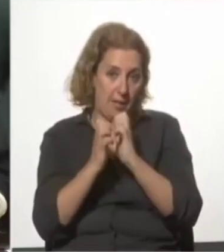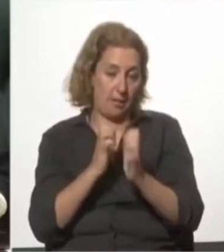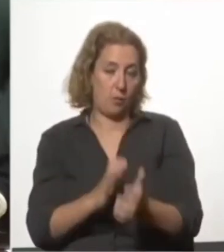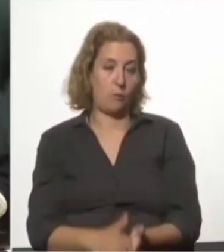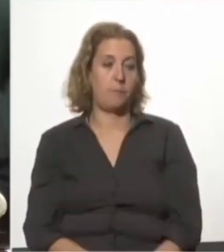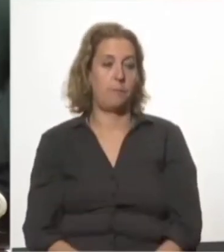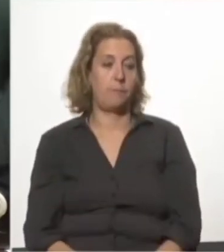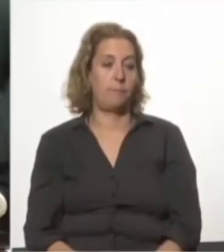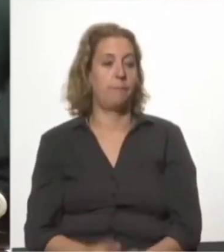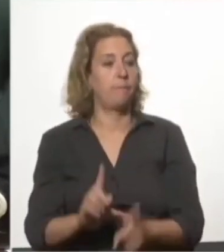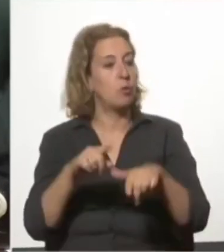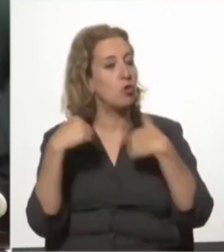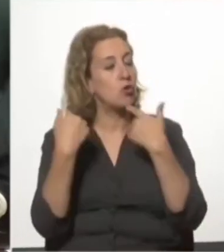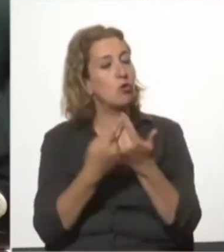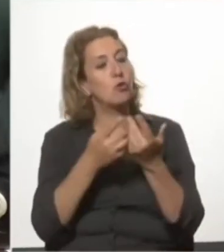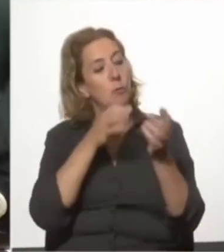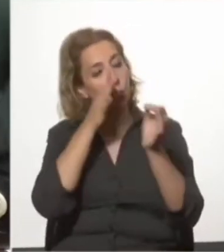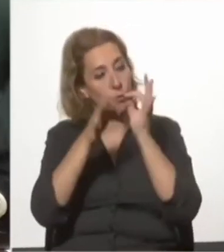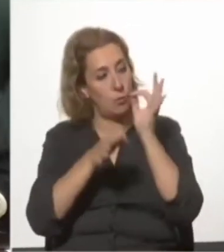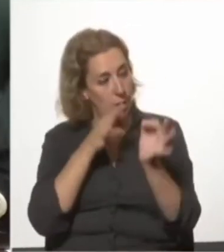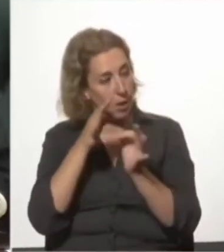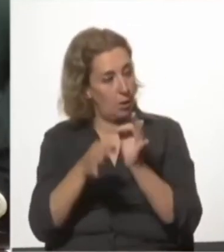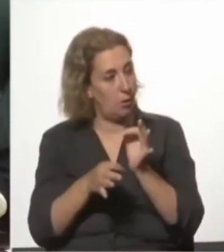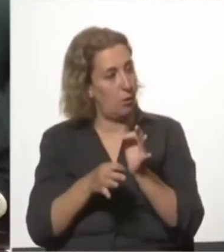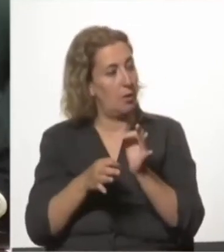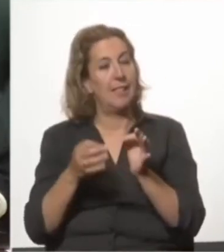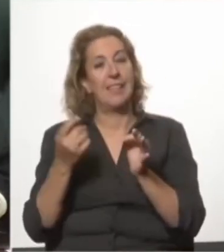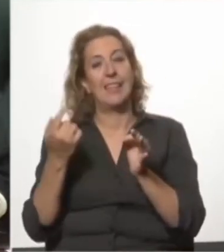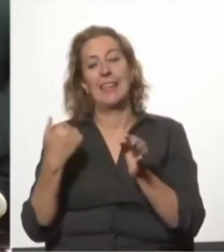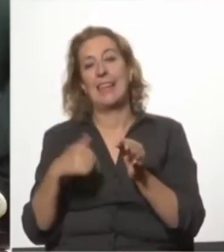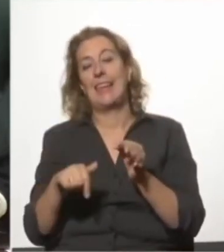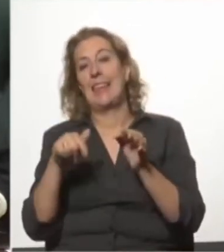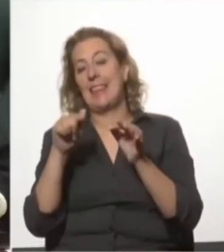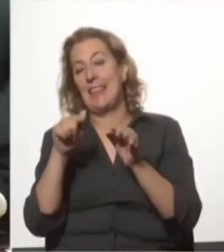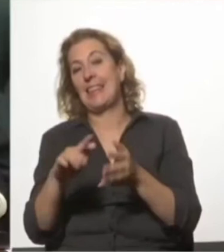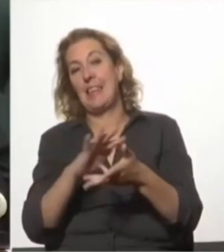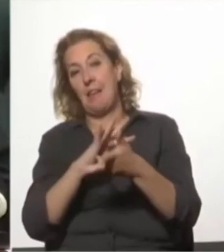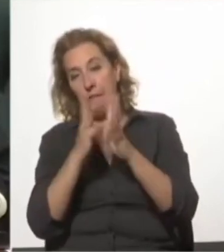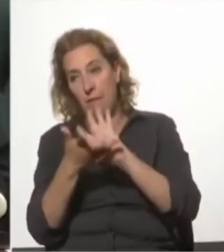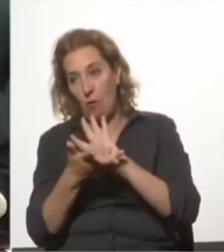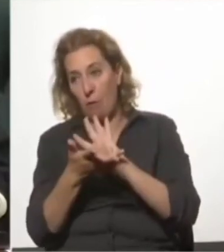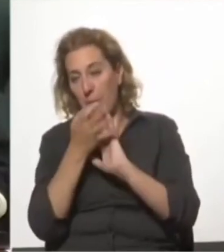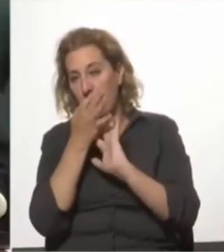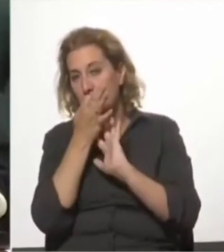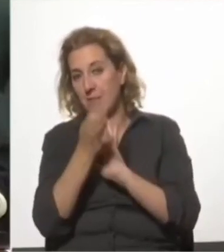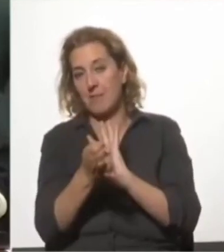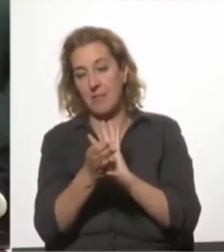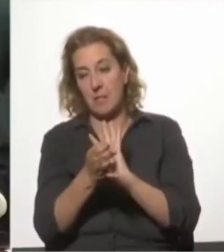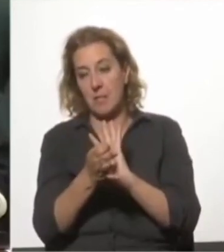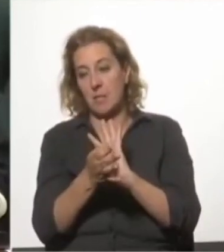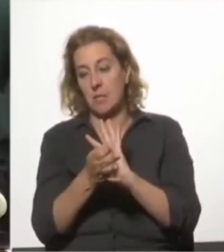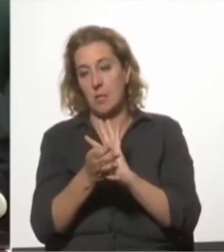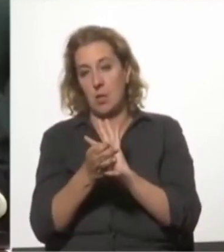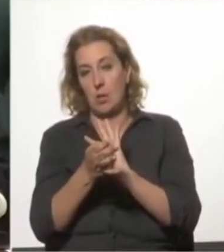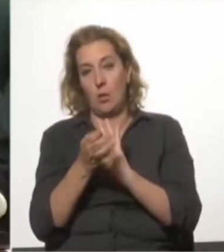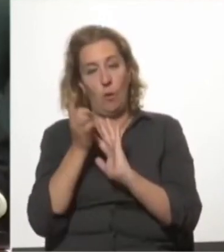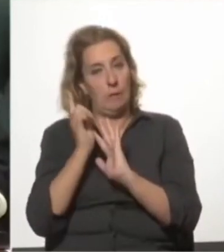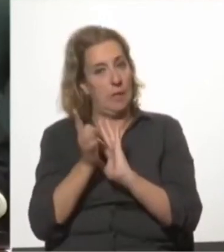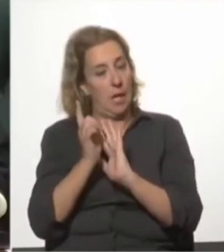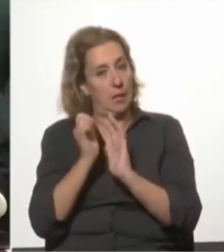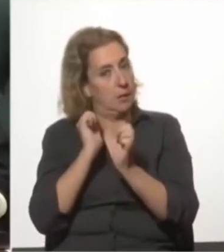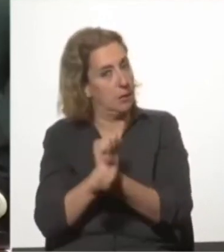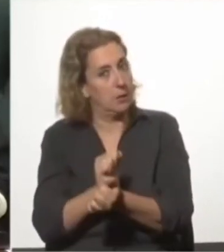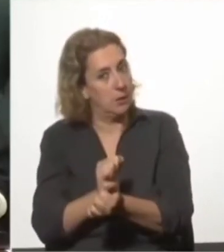sugiriendo es que atar de manos de esta manera, poner este corsé en esto